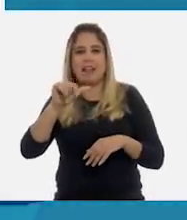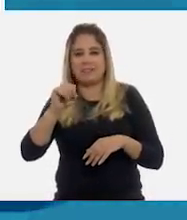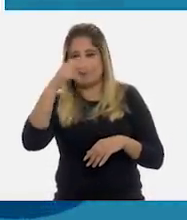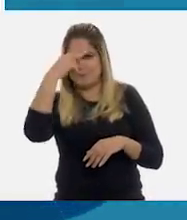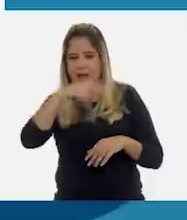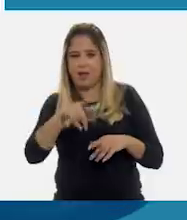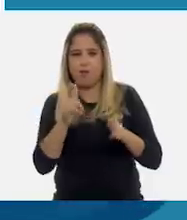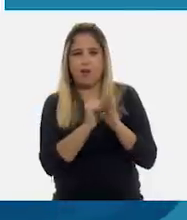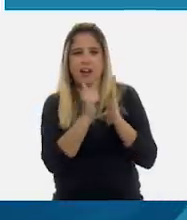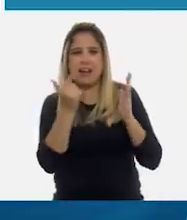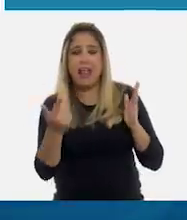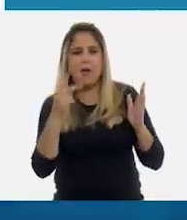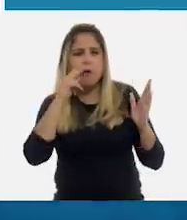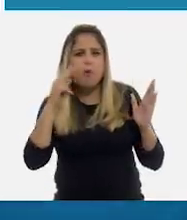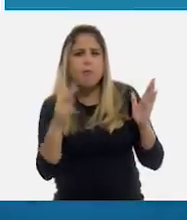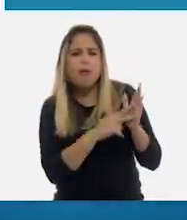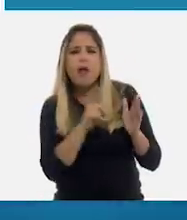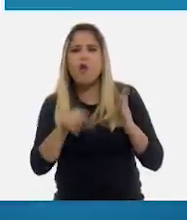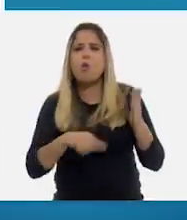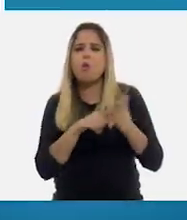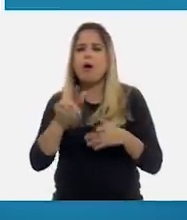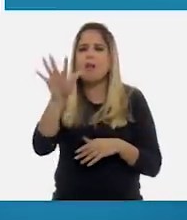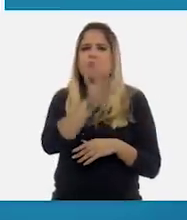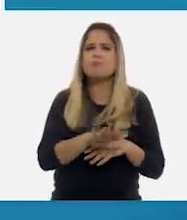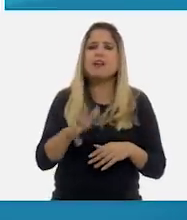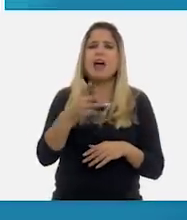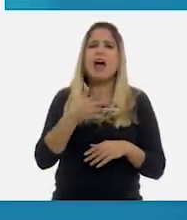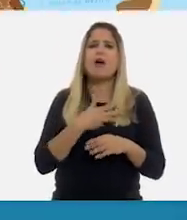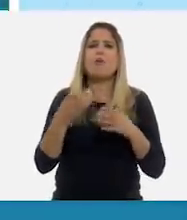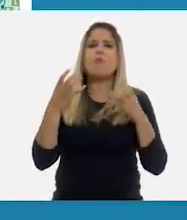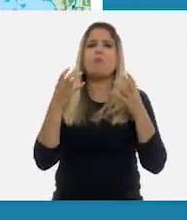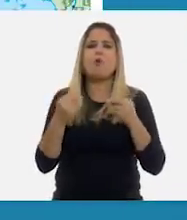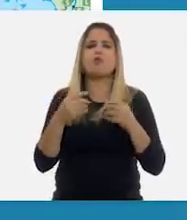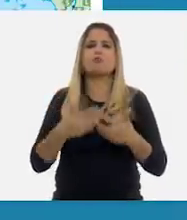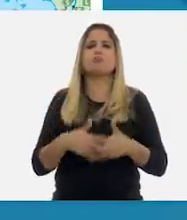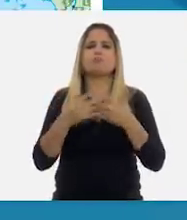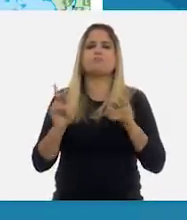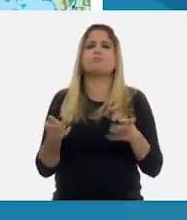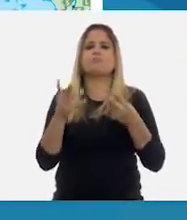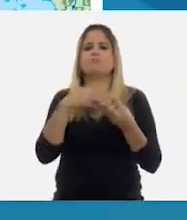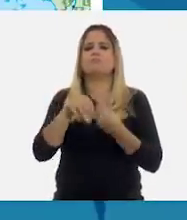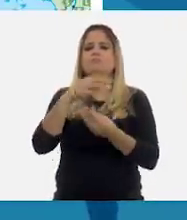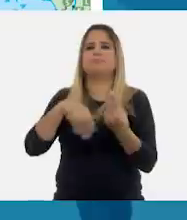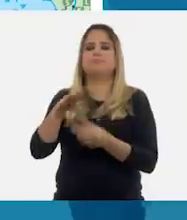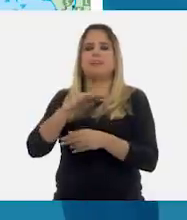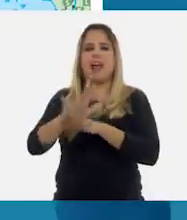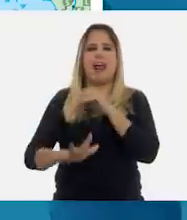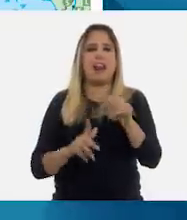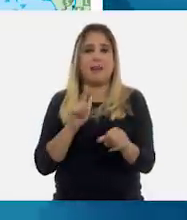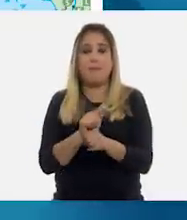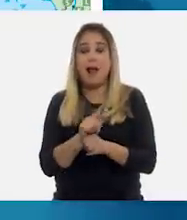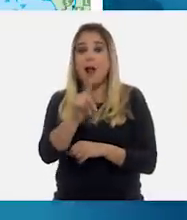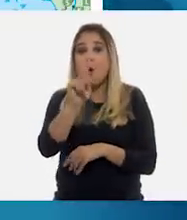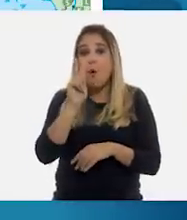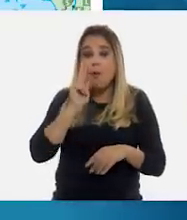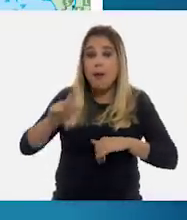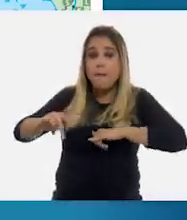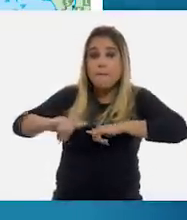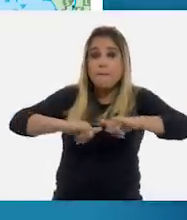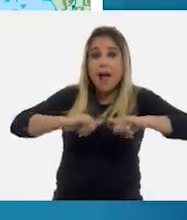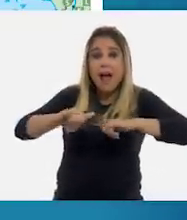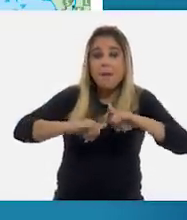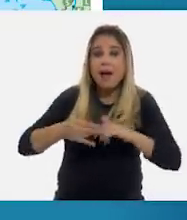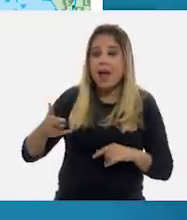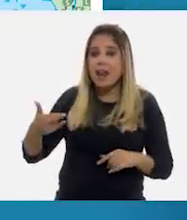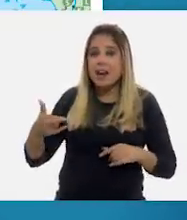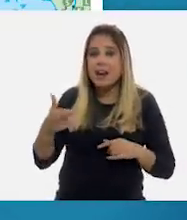México, refiere que es un lugar con alto nivel de producción ganadera. Y si vemos el mapa de los